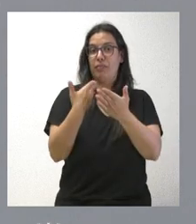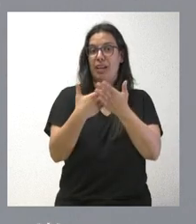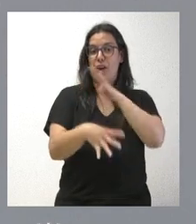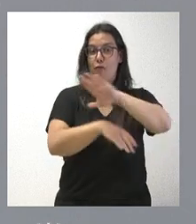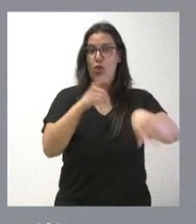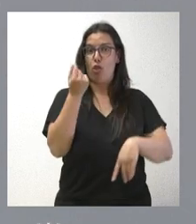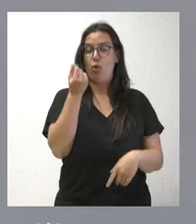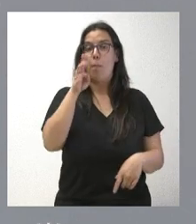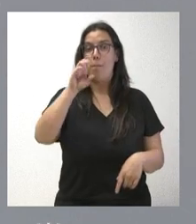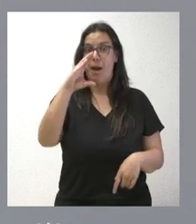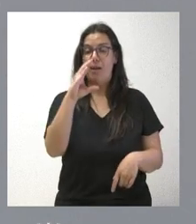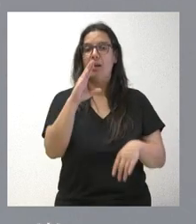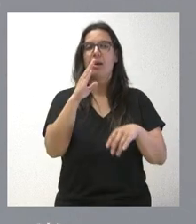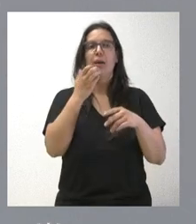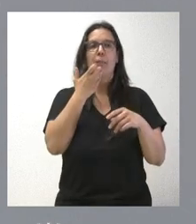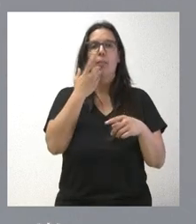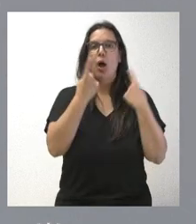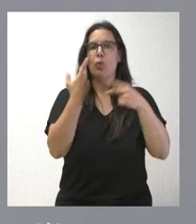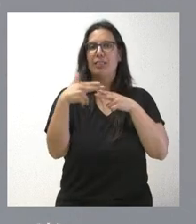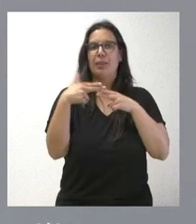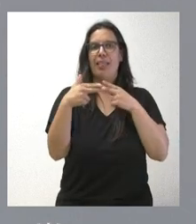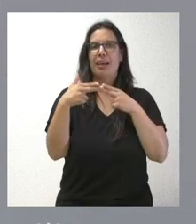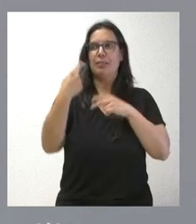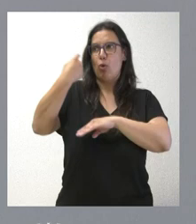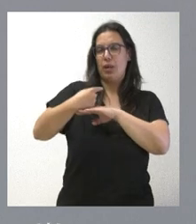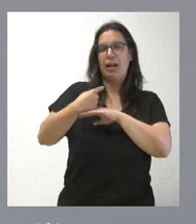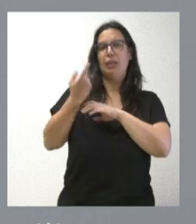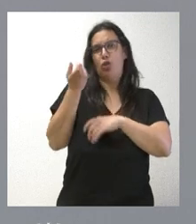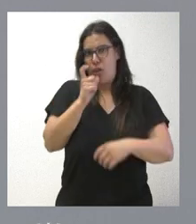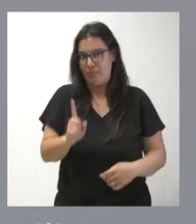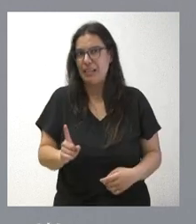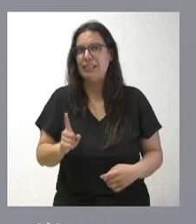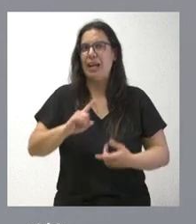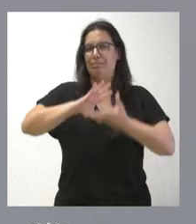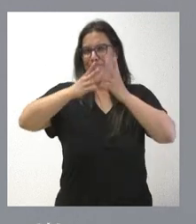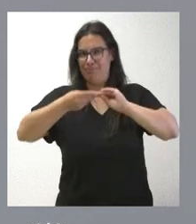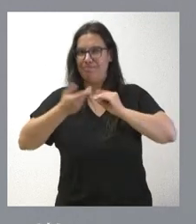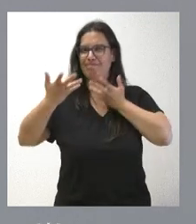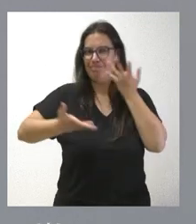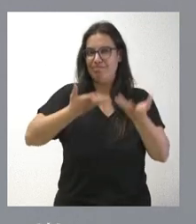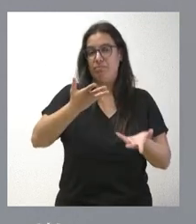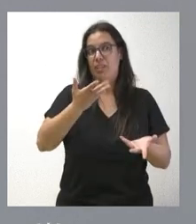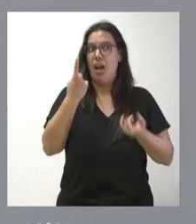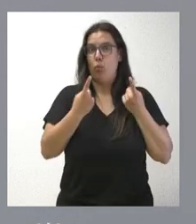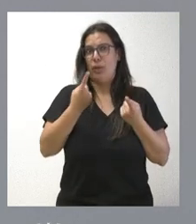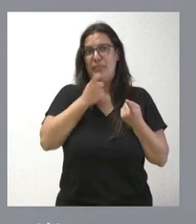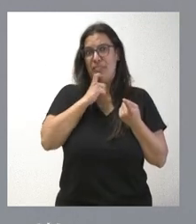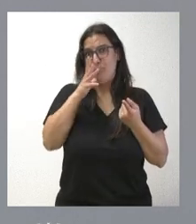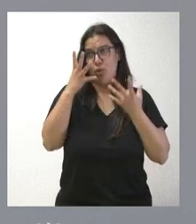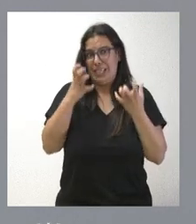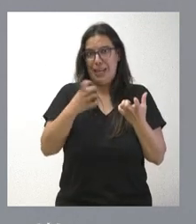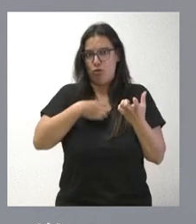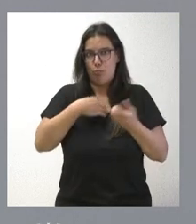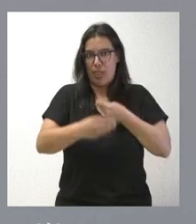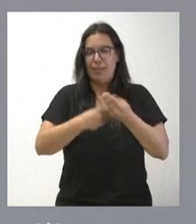sea necesario a lo mejor realizar algunas actividades que en este momento son especialmente complejas, dadas las circunstancias de la sequía. Vamos a ver en qué